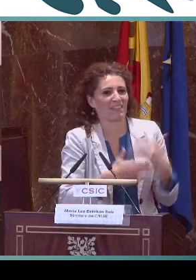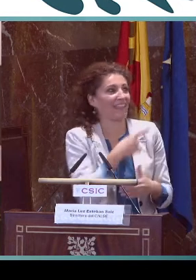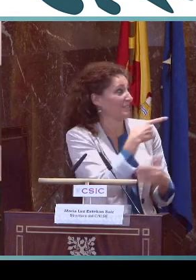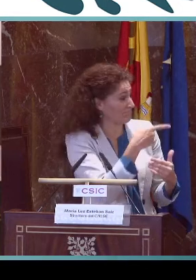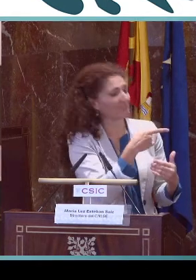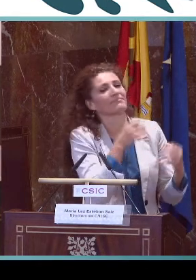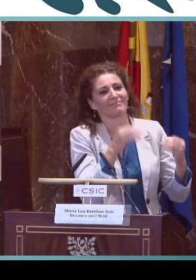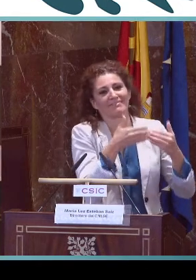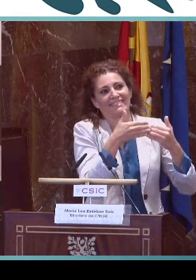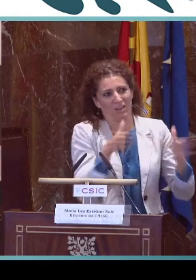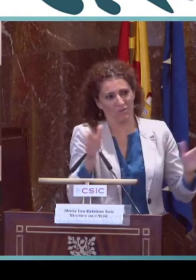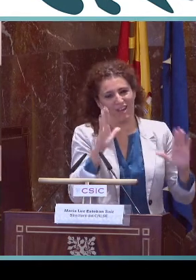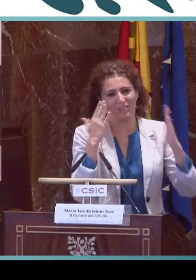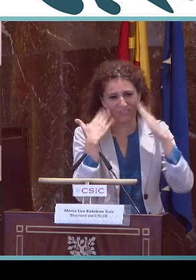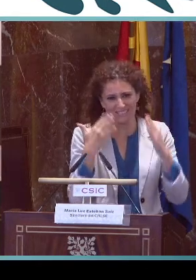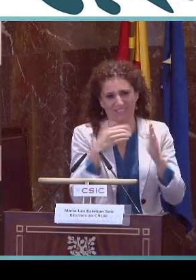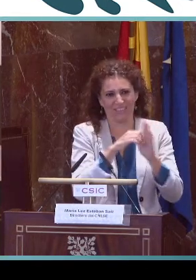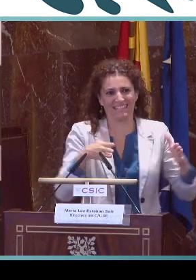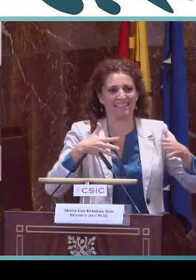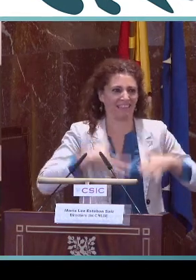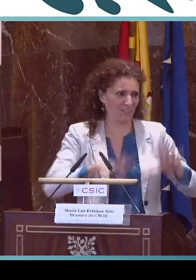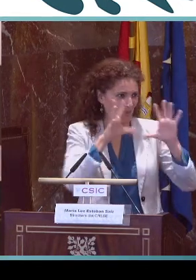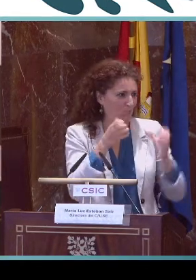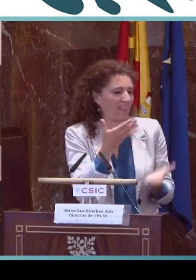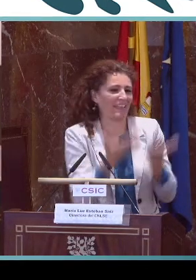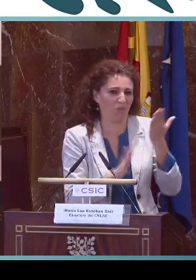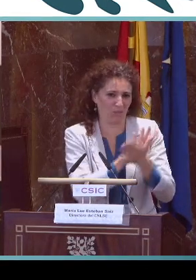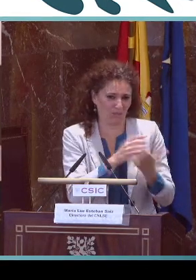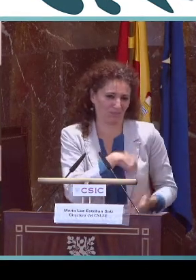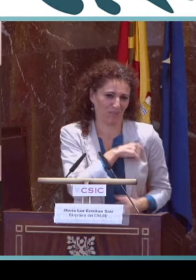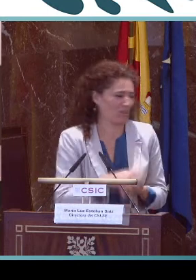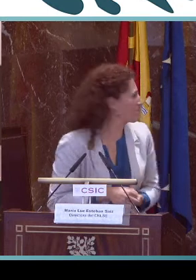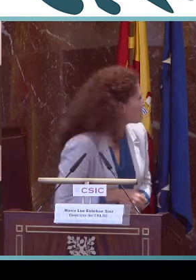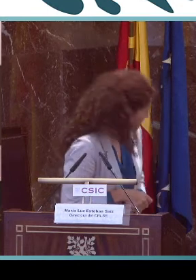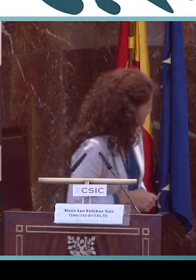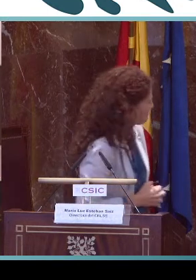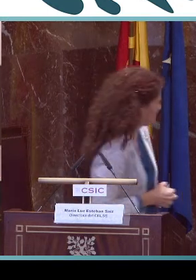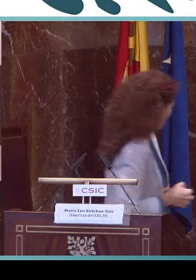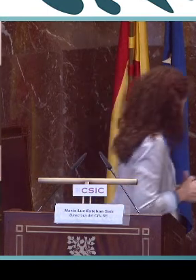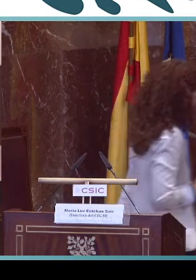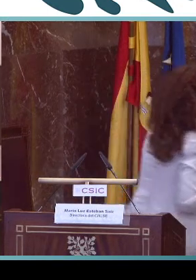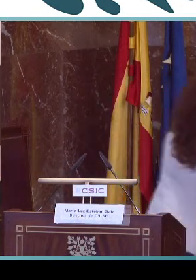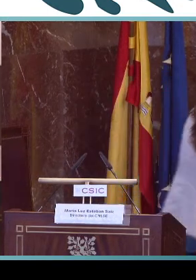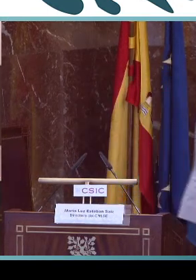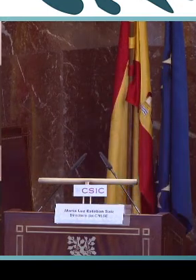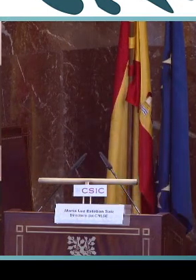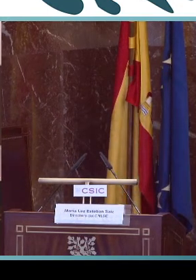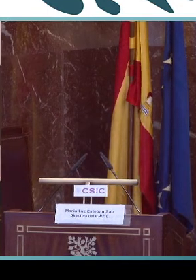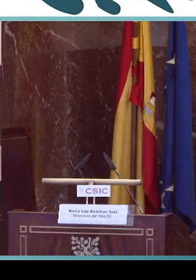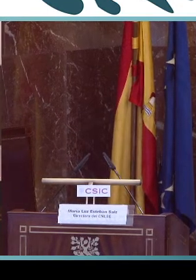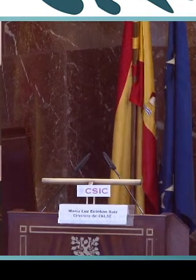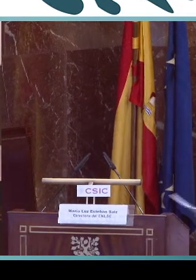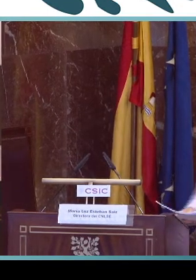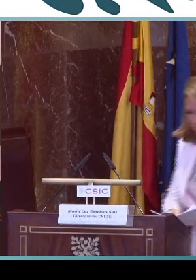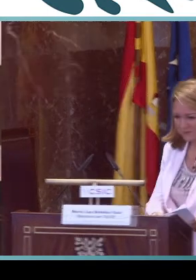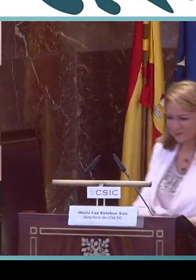secretaria general del Real Pato sobre Discapacidad que inaugurará este Congreso de Aprendizaje, Adquisición y Evaluación de la Lengua